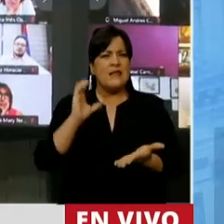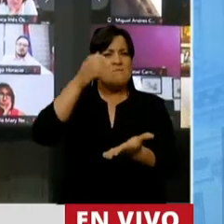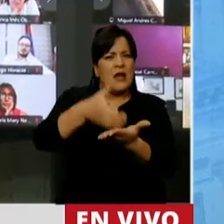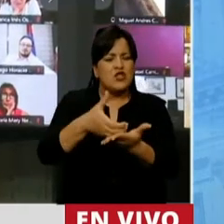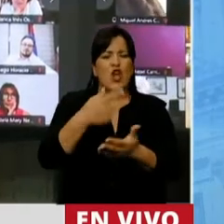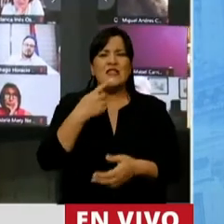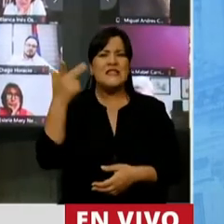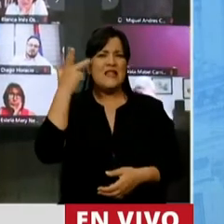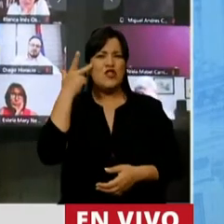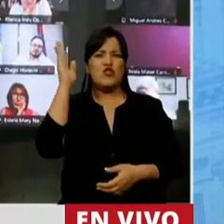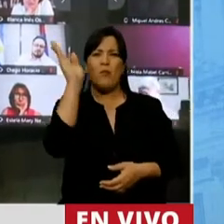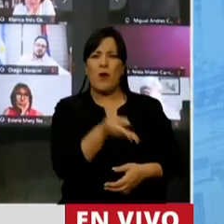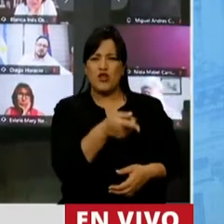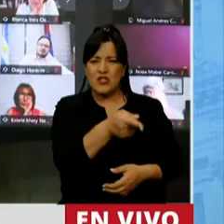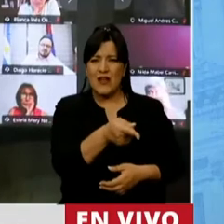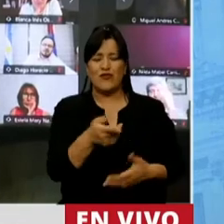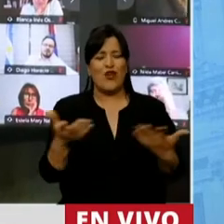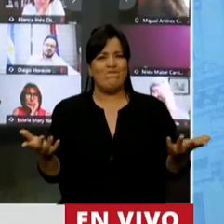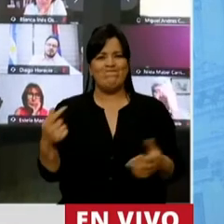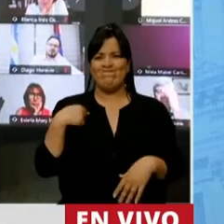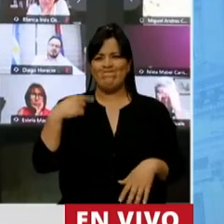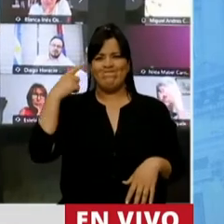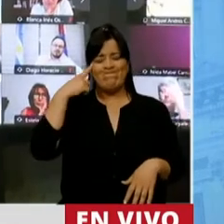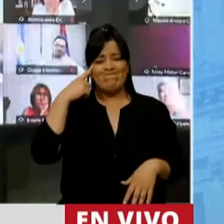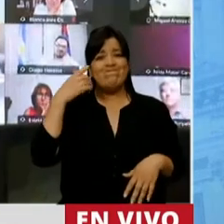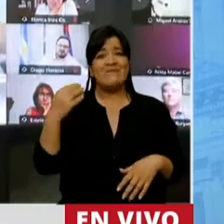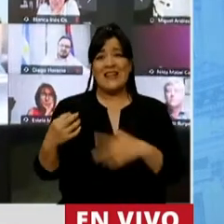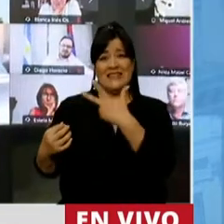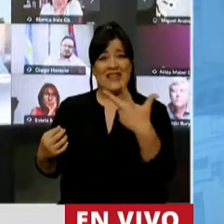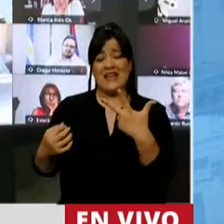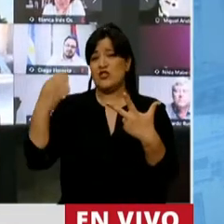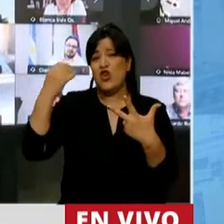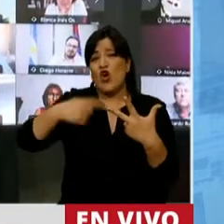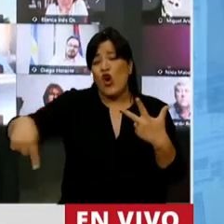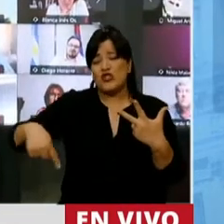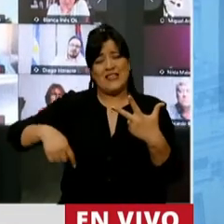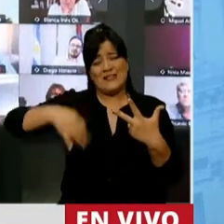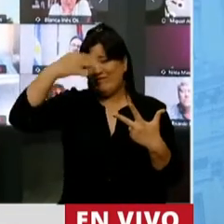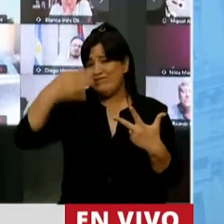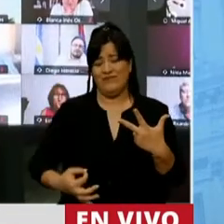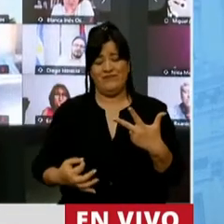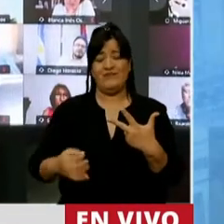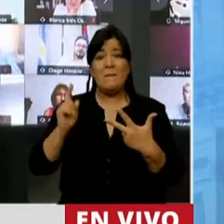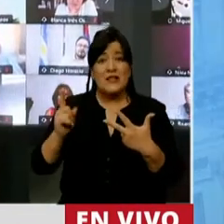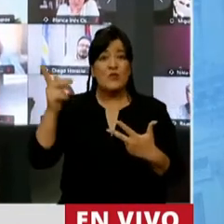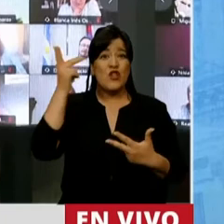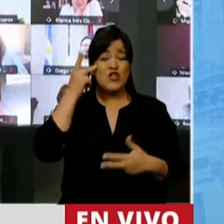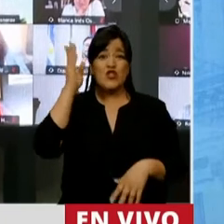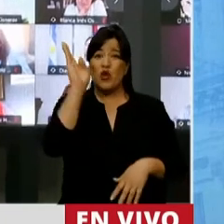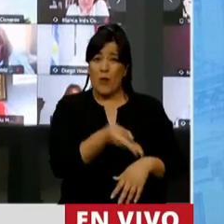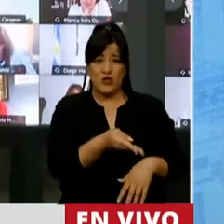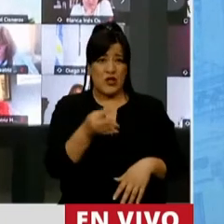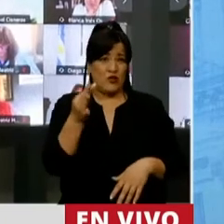18% me lleva a tres certezas también de que ese 18% es